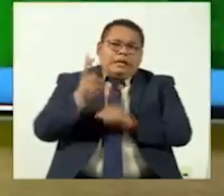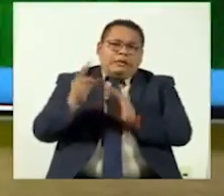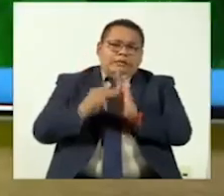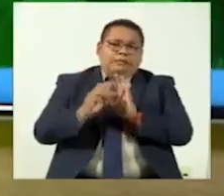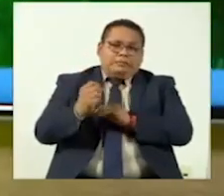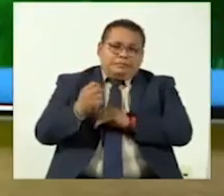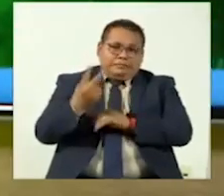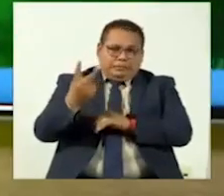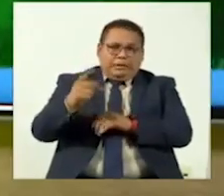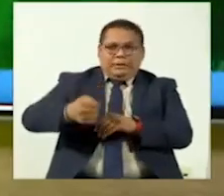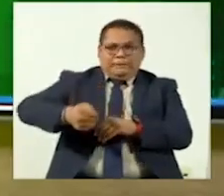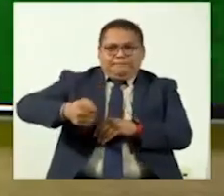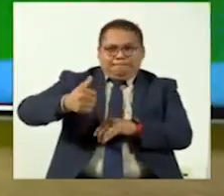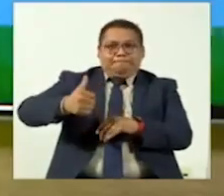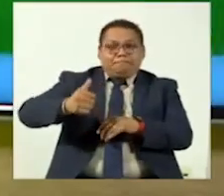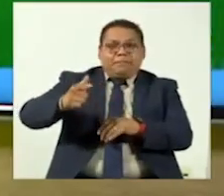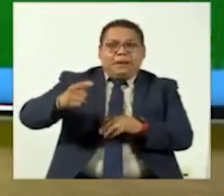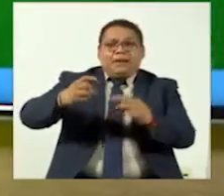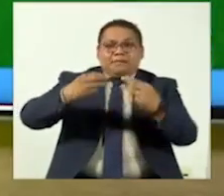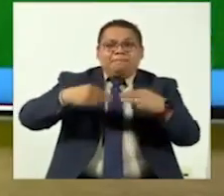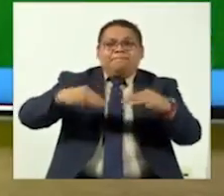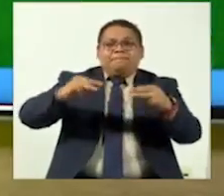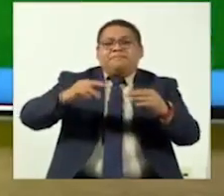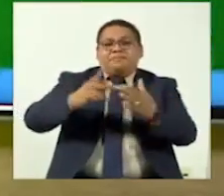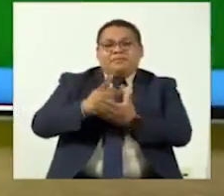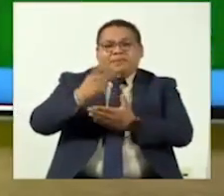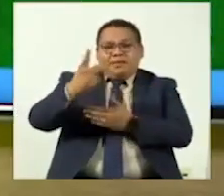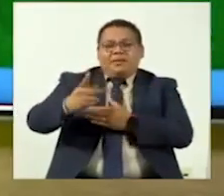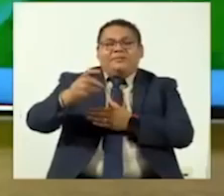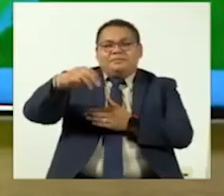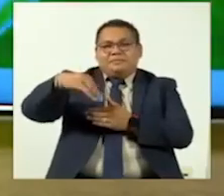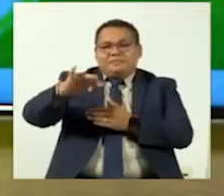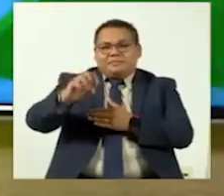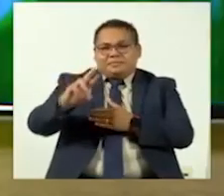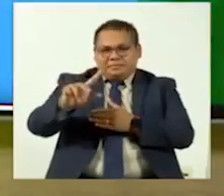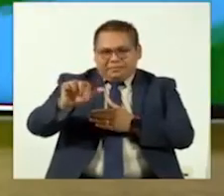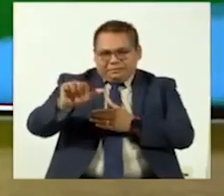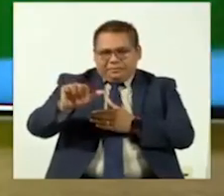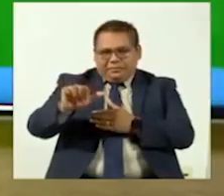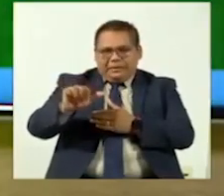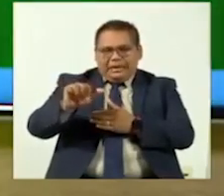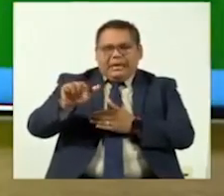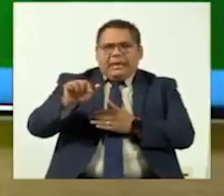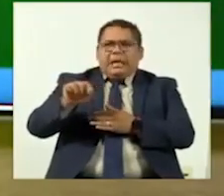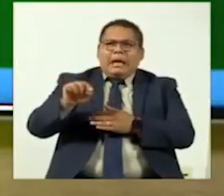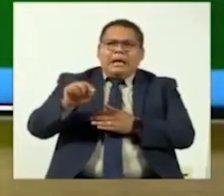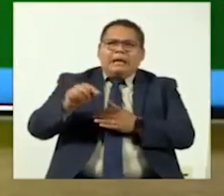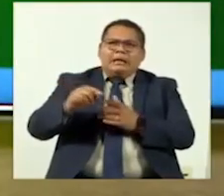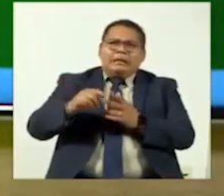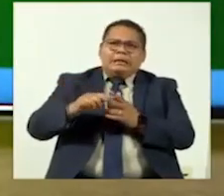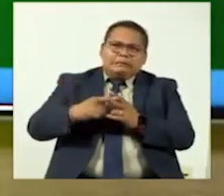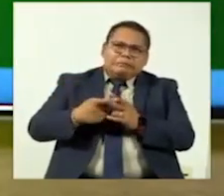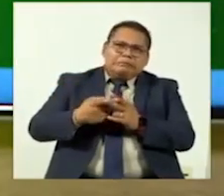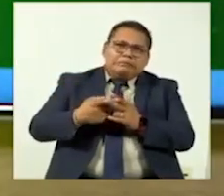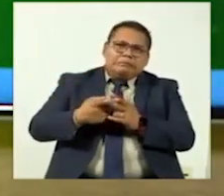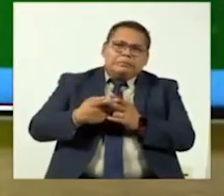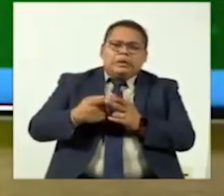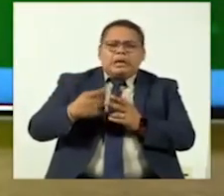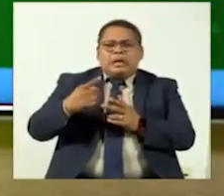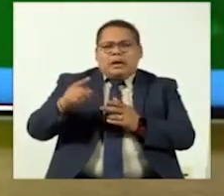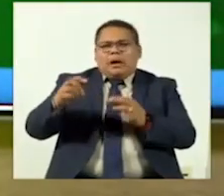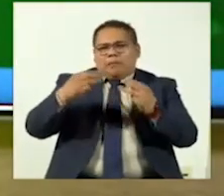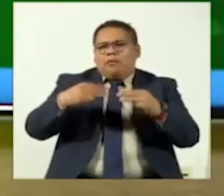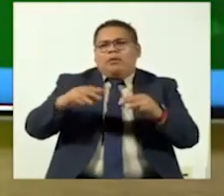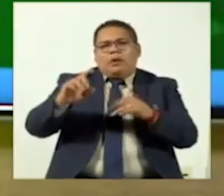la primera emisión de los Minervas y, pues, ahí tomamos en cuenta producciones de 2020 y 2021, que,